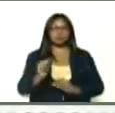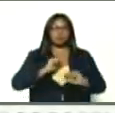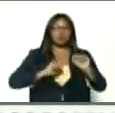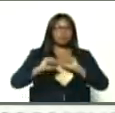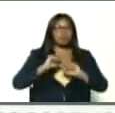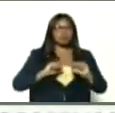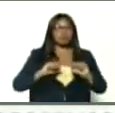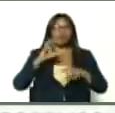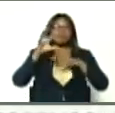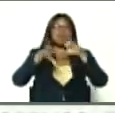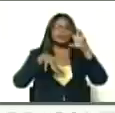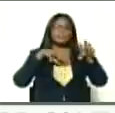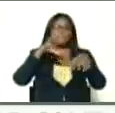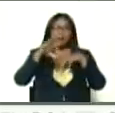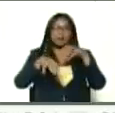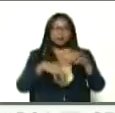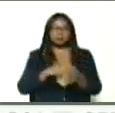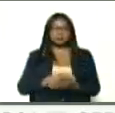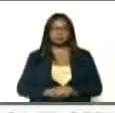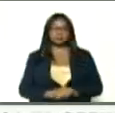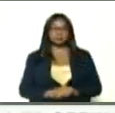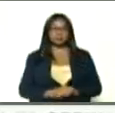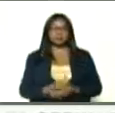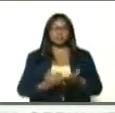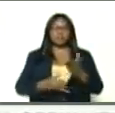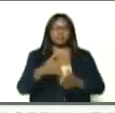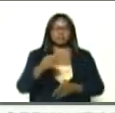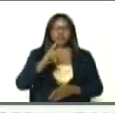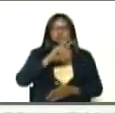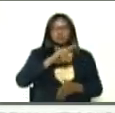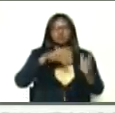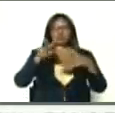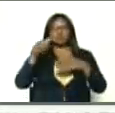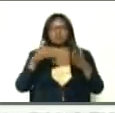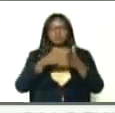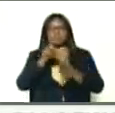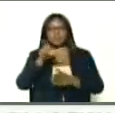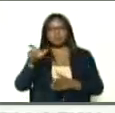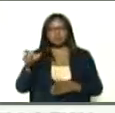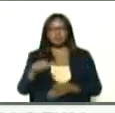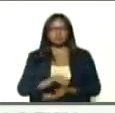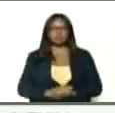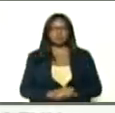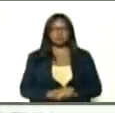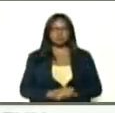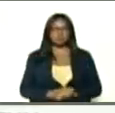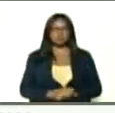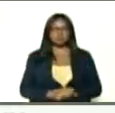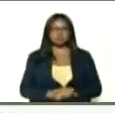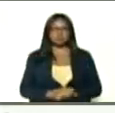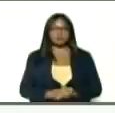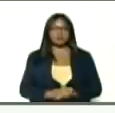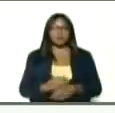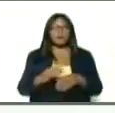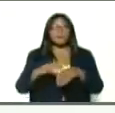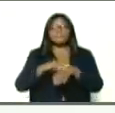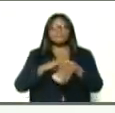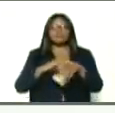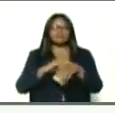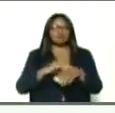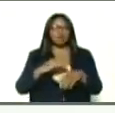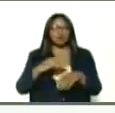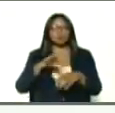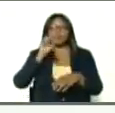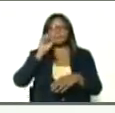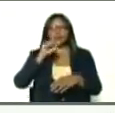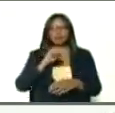animalistas, se han inscrito, 215 mil personas, a misión nevado, los